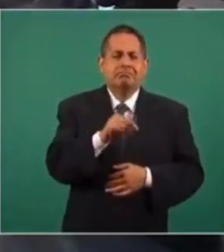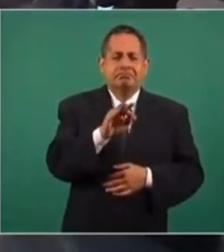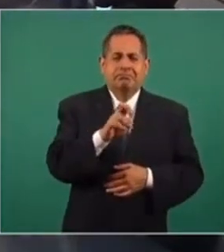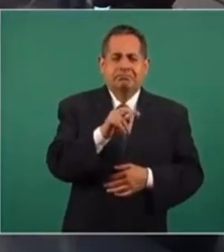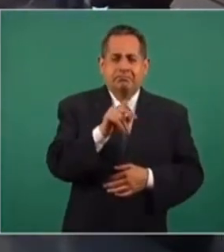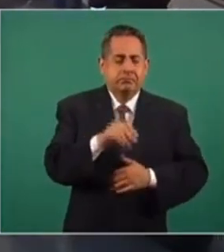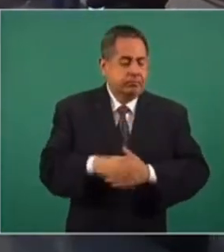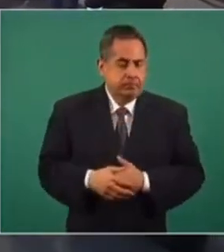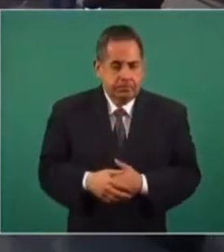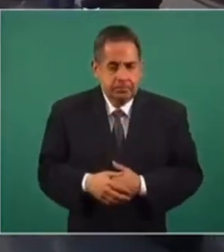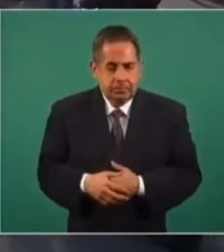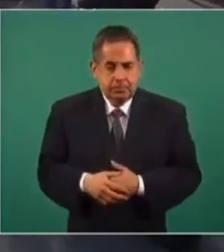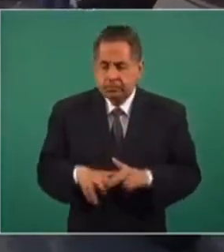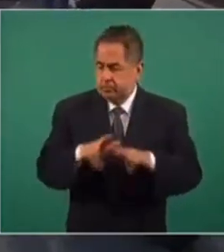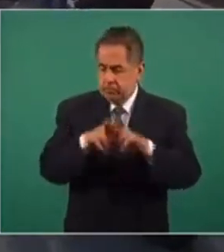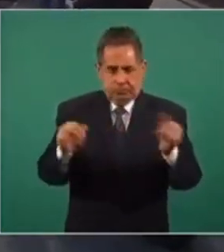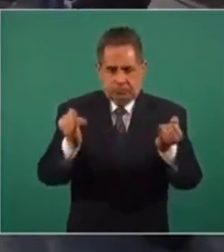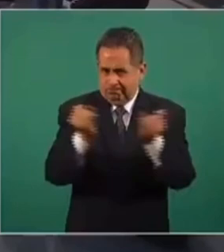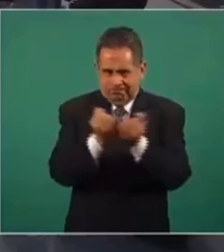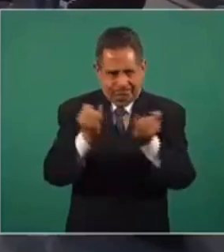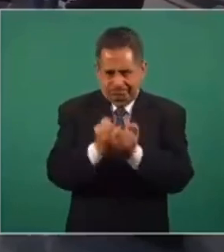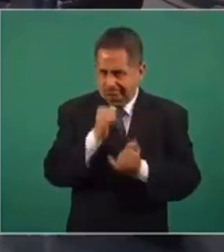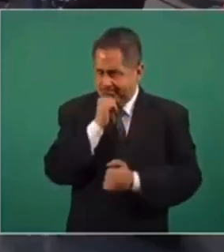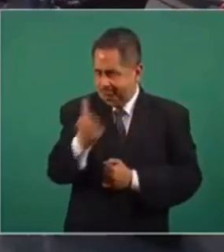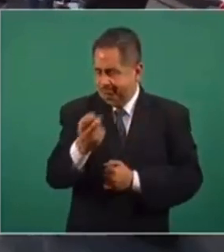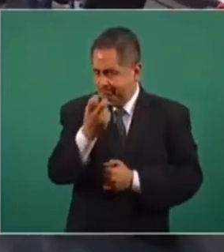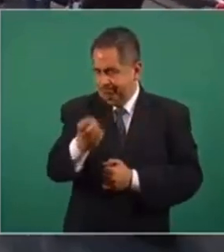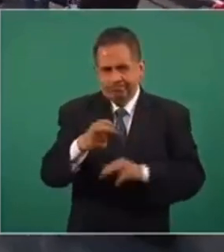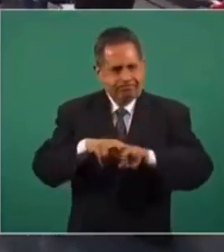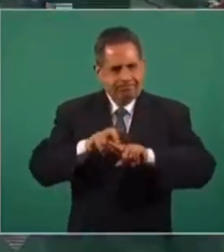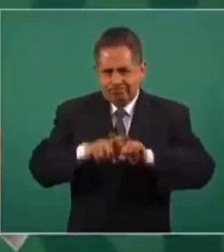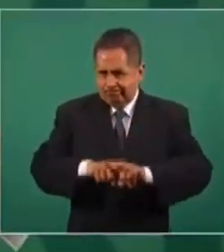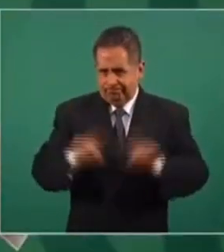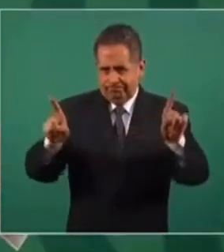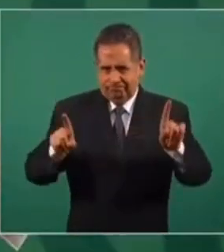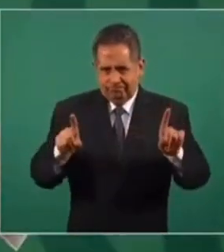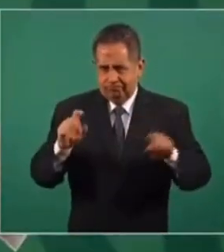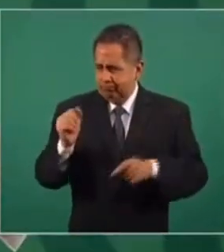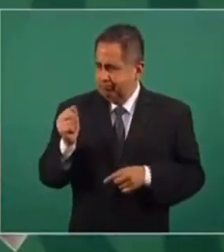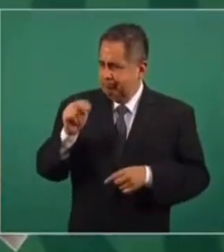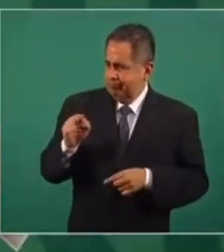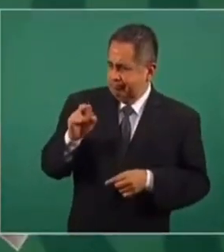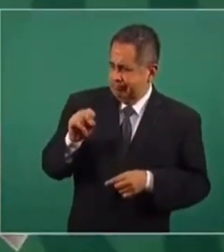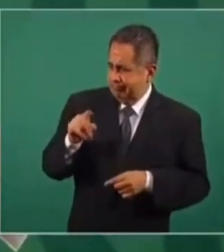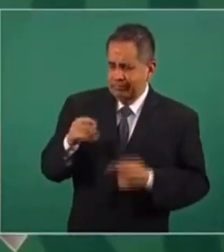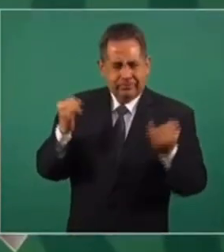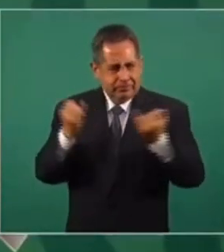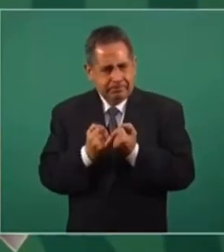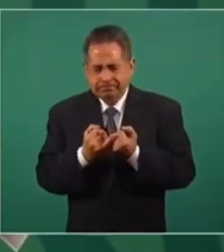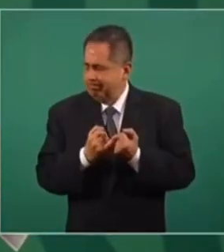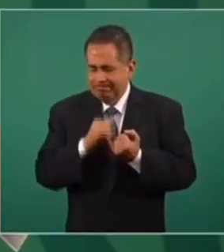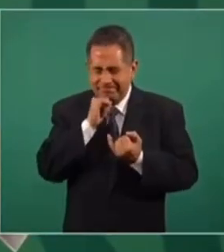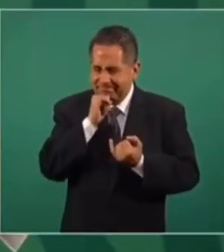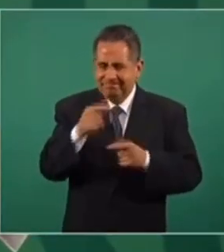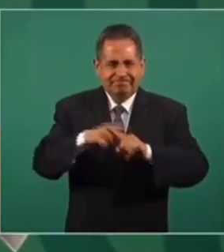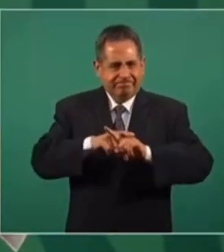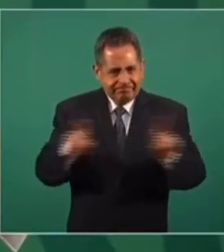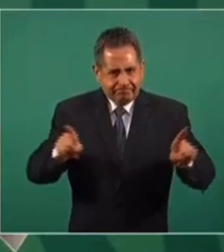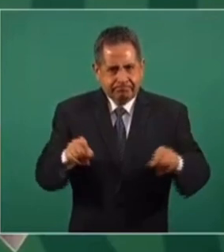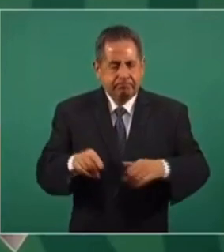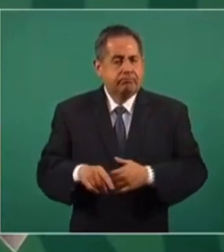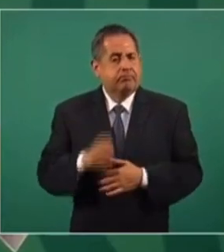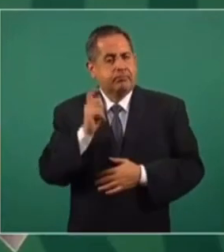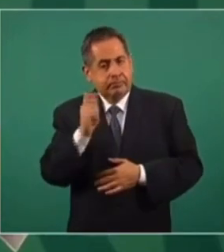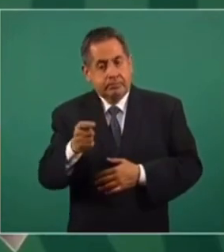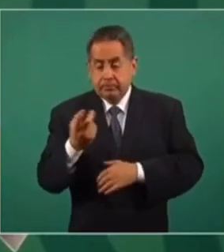Por ningún motivo es igual que lo que sucedió en San Fernando. Todos los días a partir